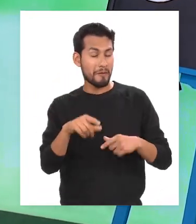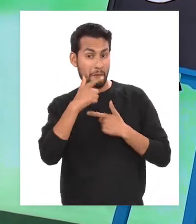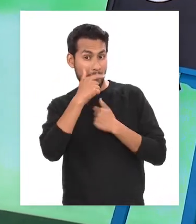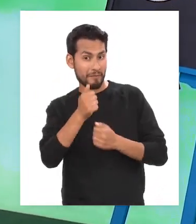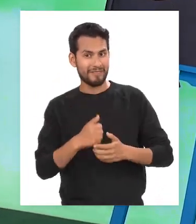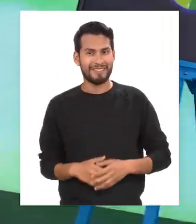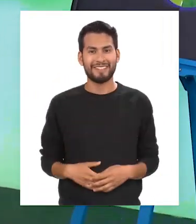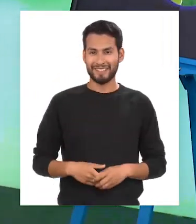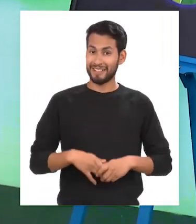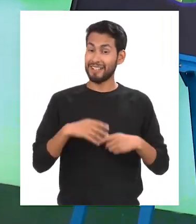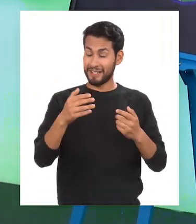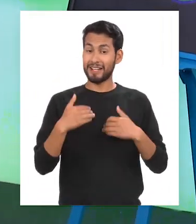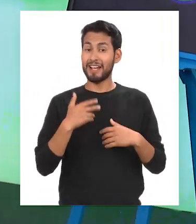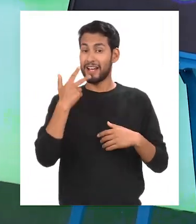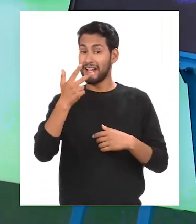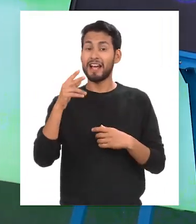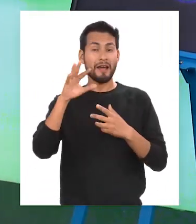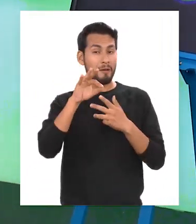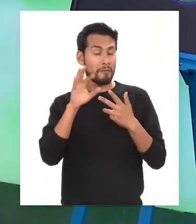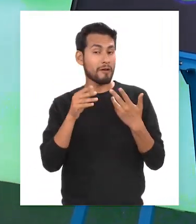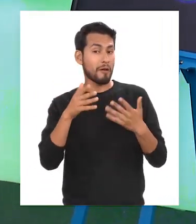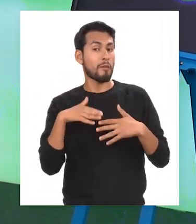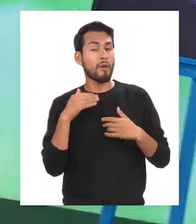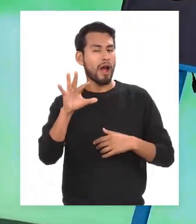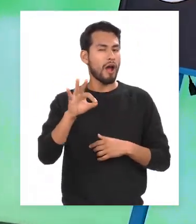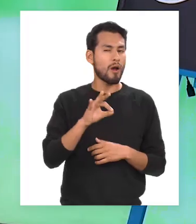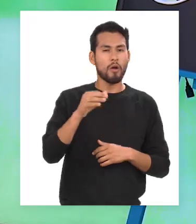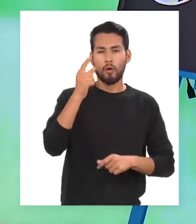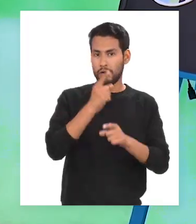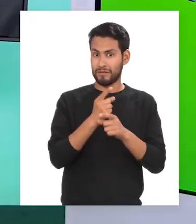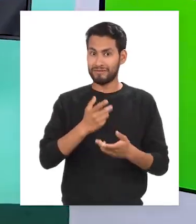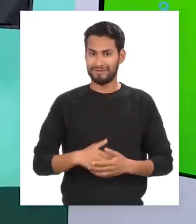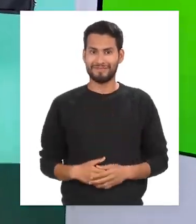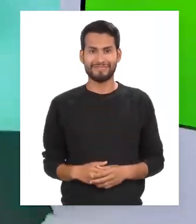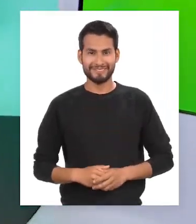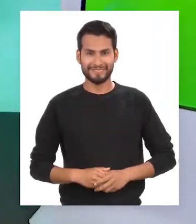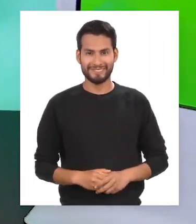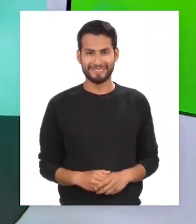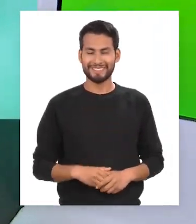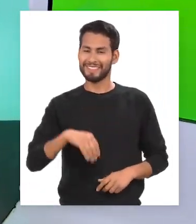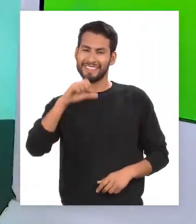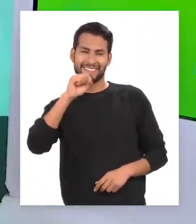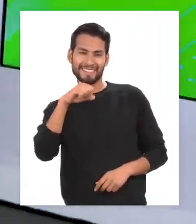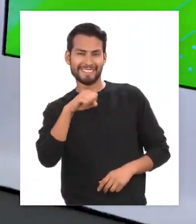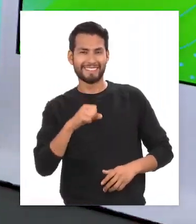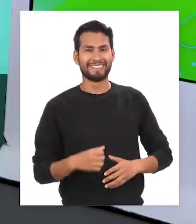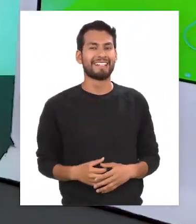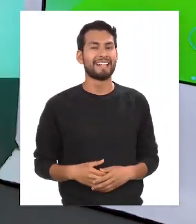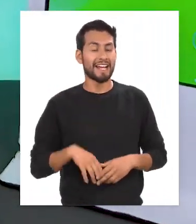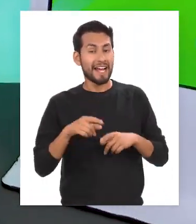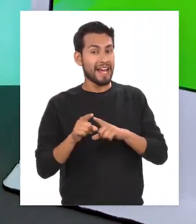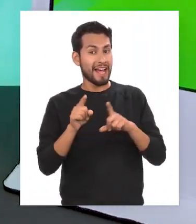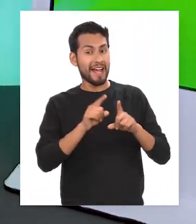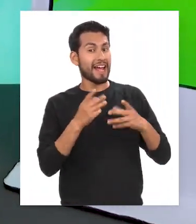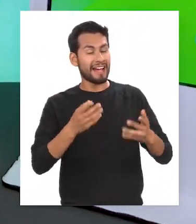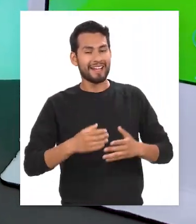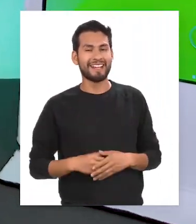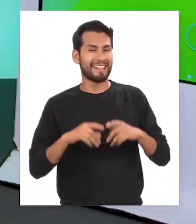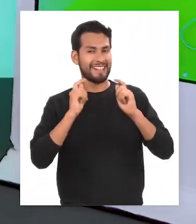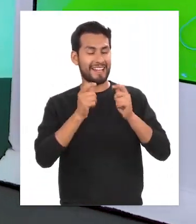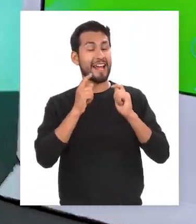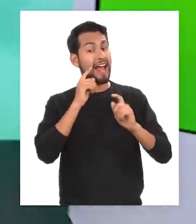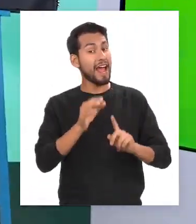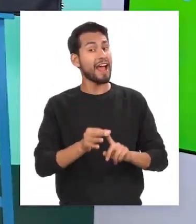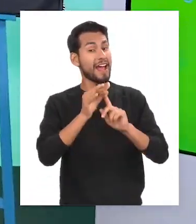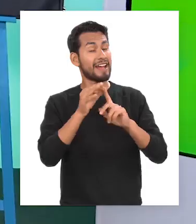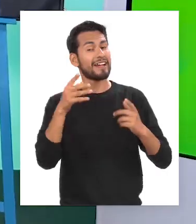interesantes. Tendrán tres alternativas y deberán elegir la correcta. ¡Ajá! Así es chicos. Y también recibiremos un regalo muy